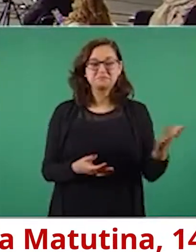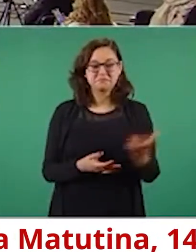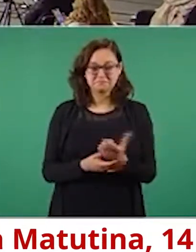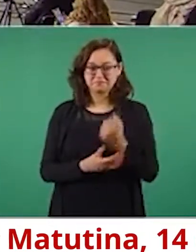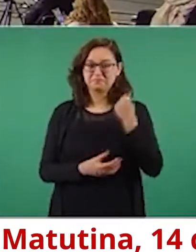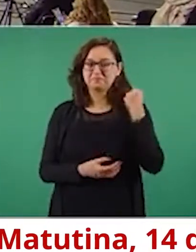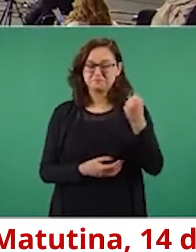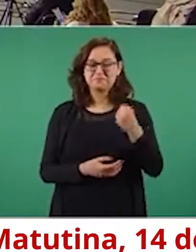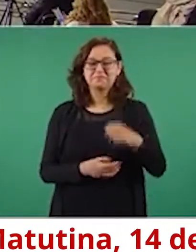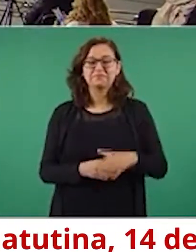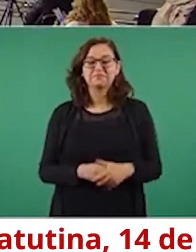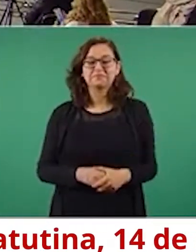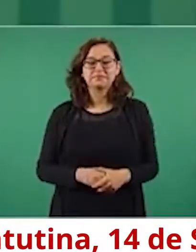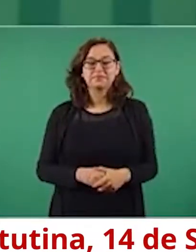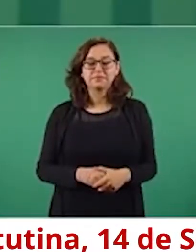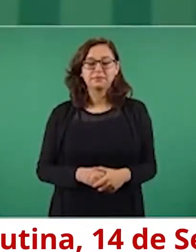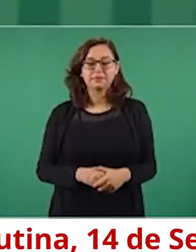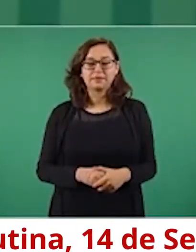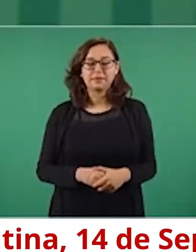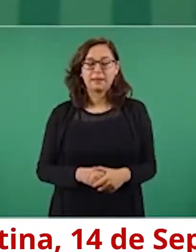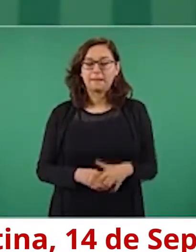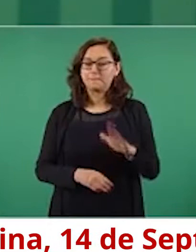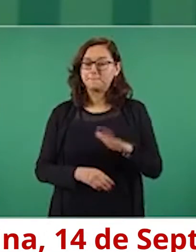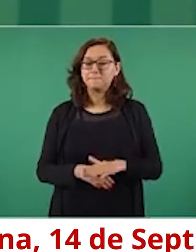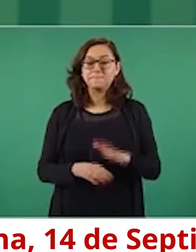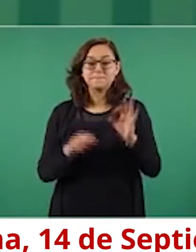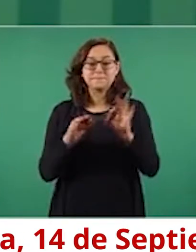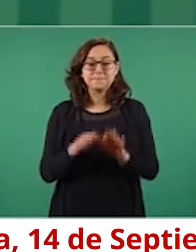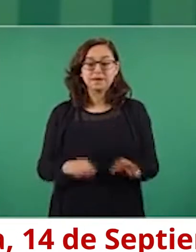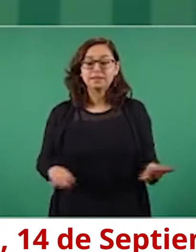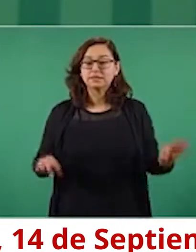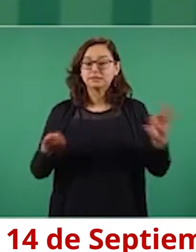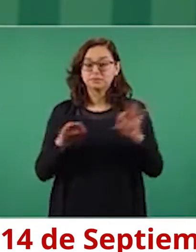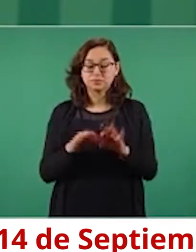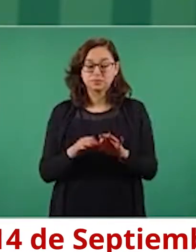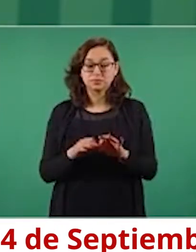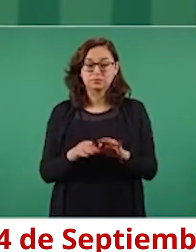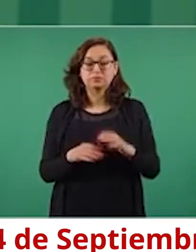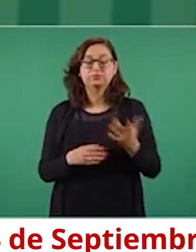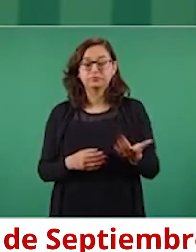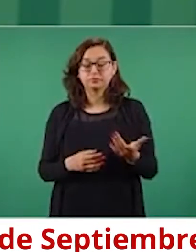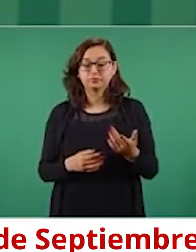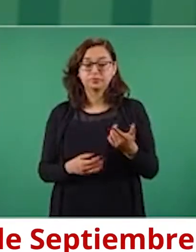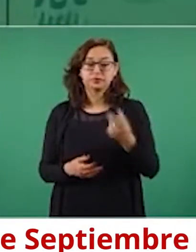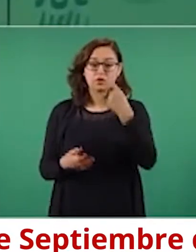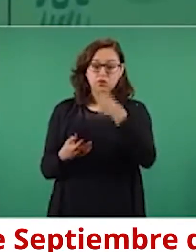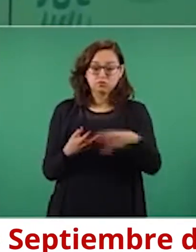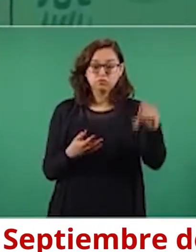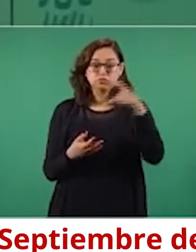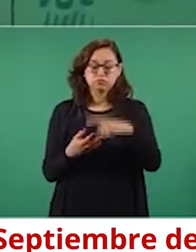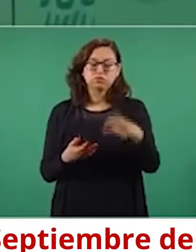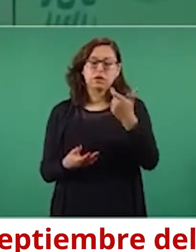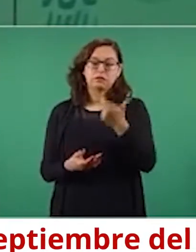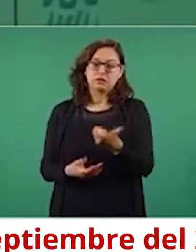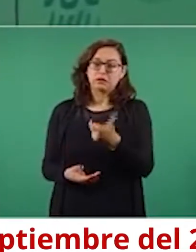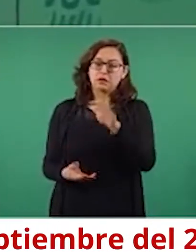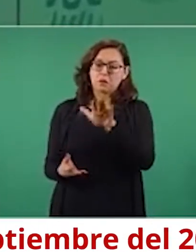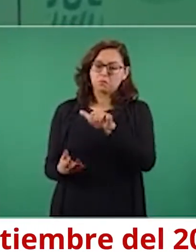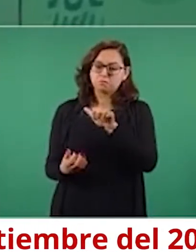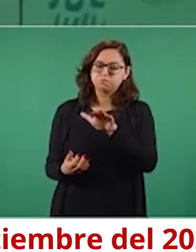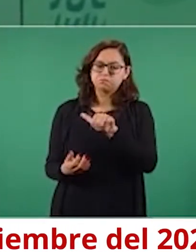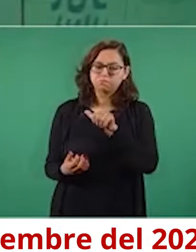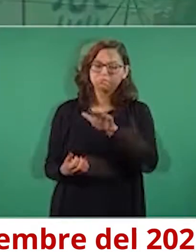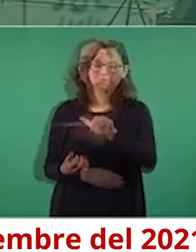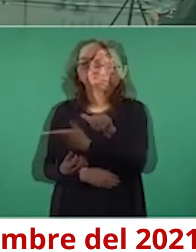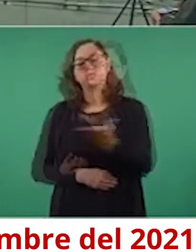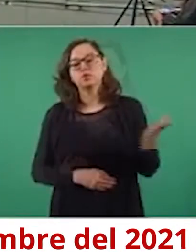Y lo más importante, que todo lo que se obtenga es para apoyar a